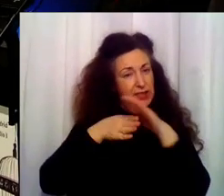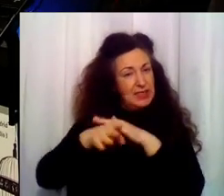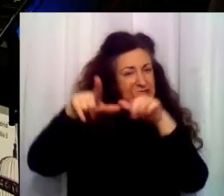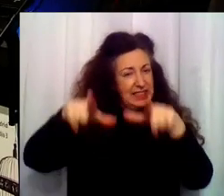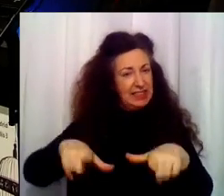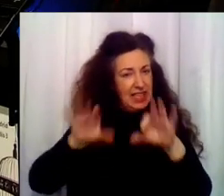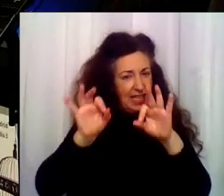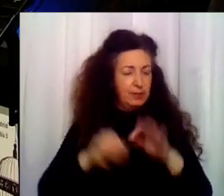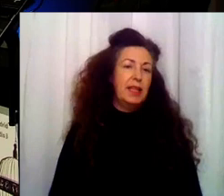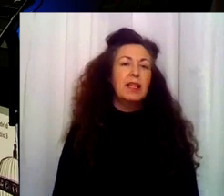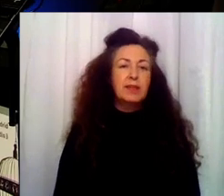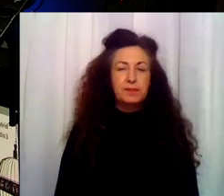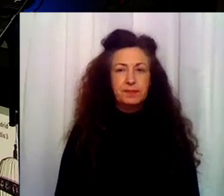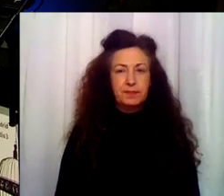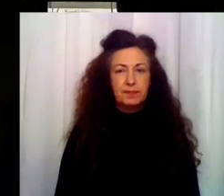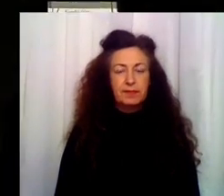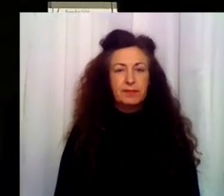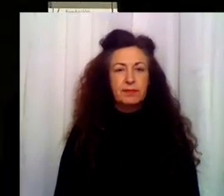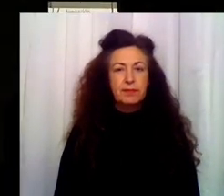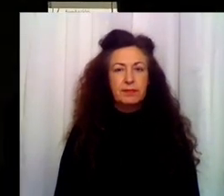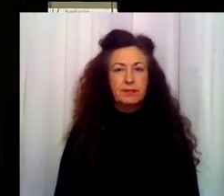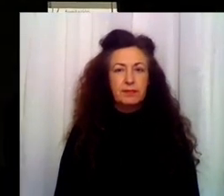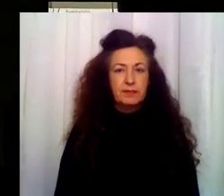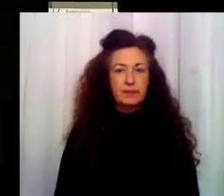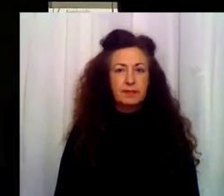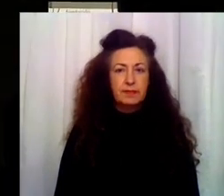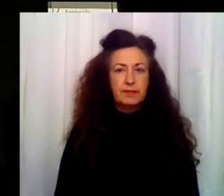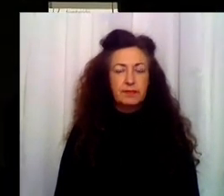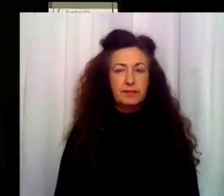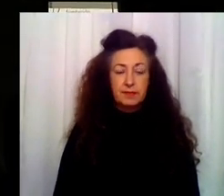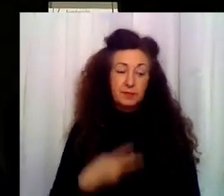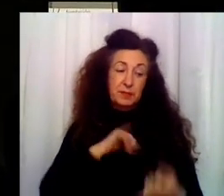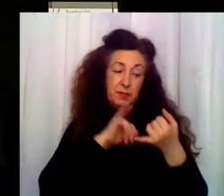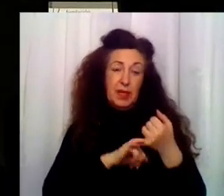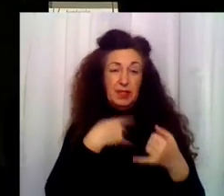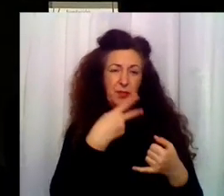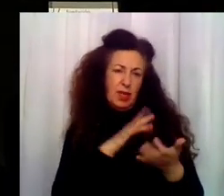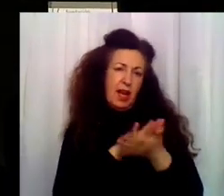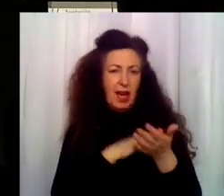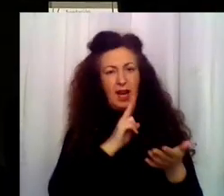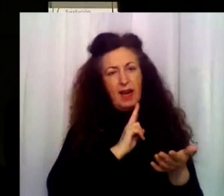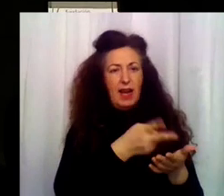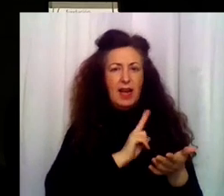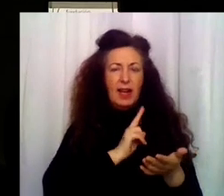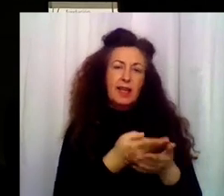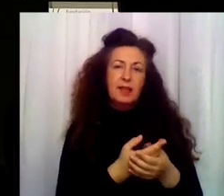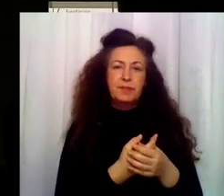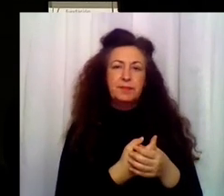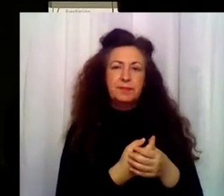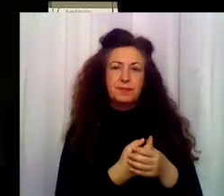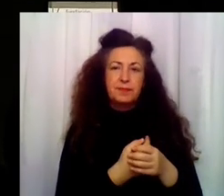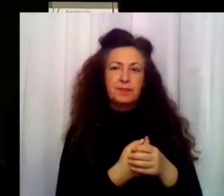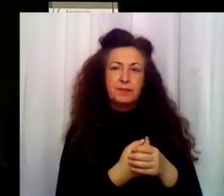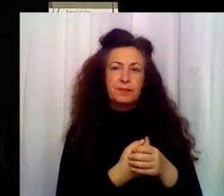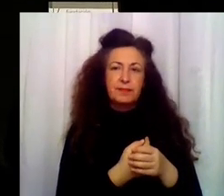Esto va a ser humillante, Karina. Estas son técnicas de la gestapo para doblar tu voluntad. Te quieres callar y verás cuando tengas que hablar con el árbitro a ver si estás tan ganado. Bueno, vale, vale, vale